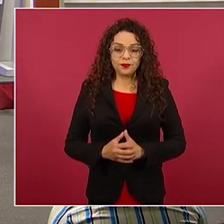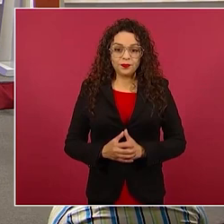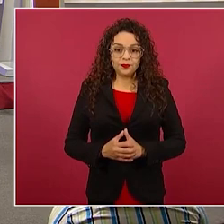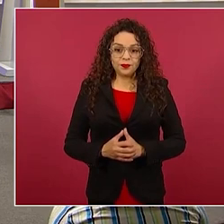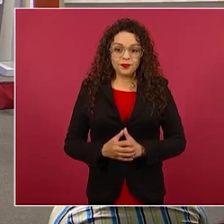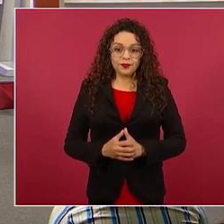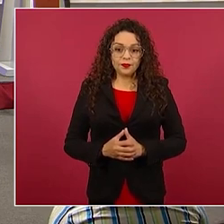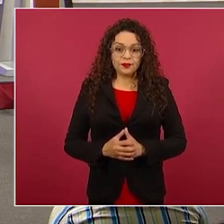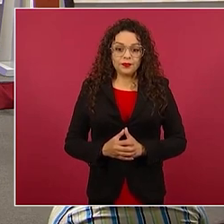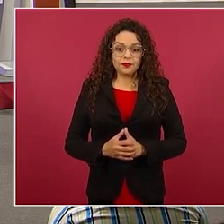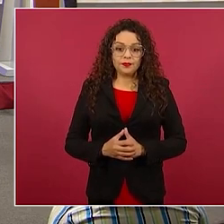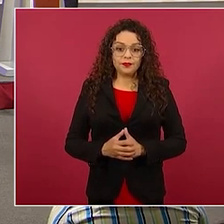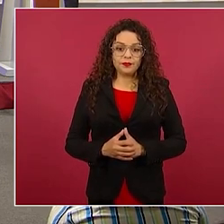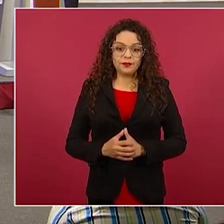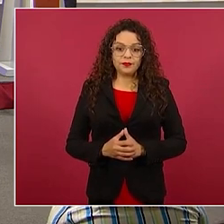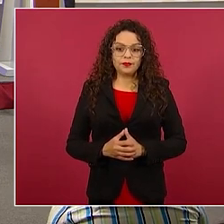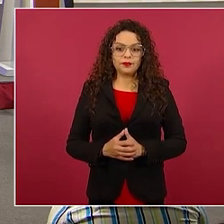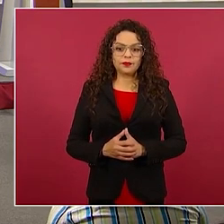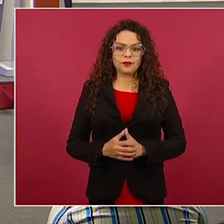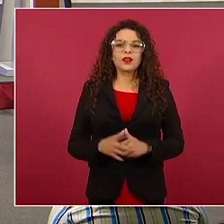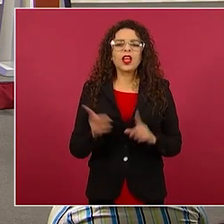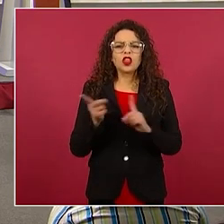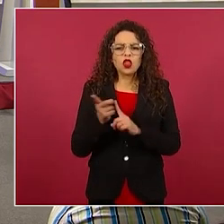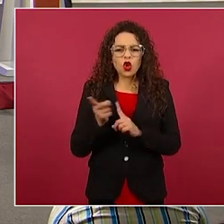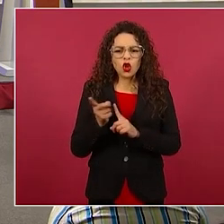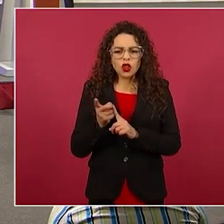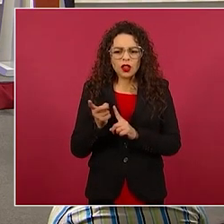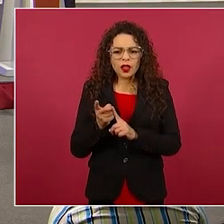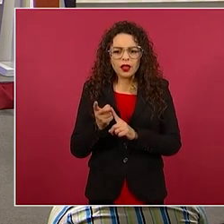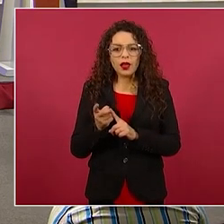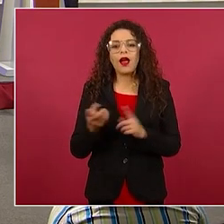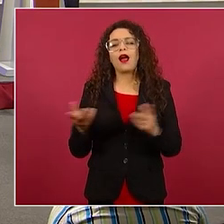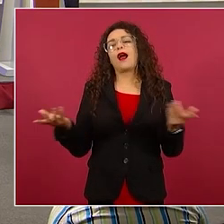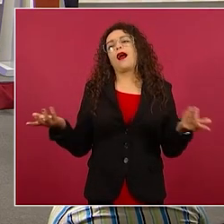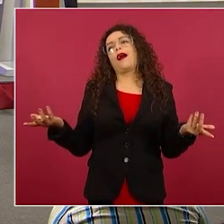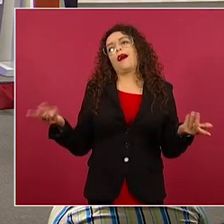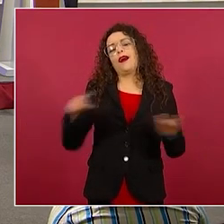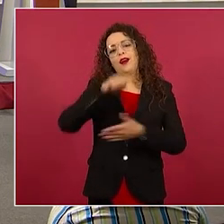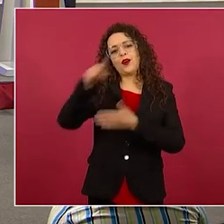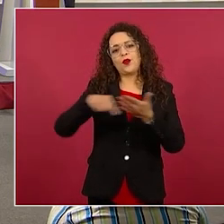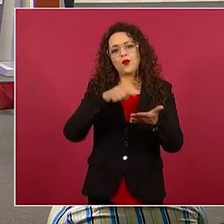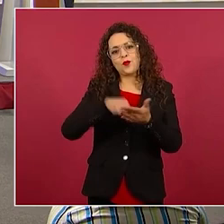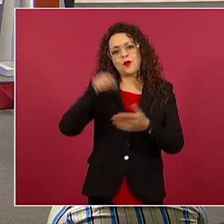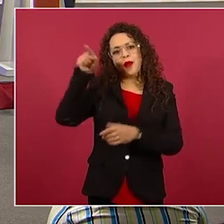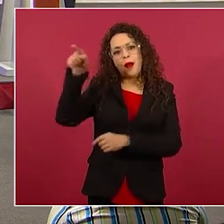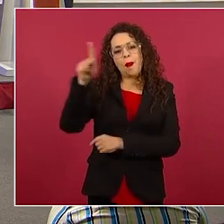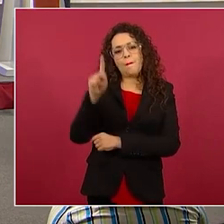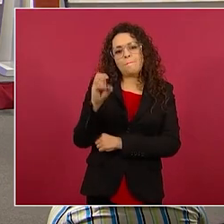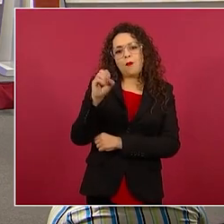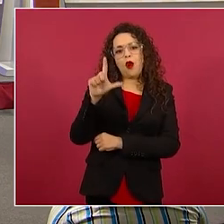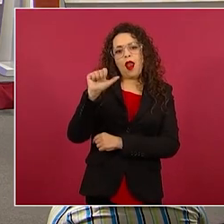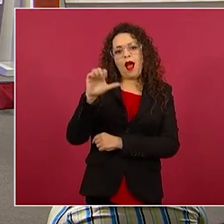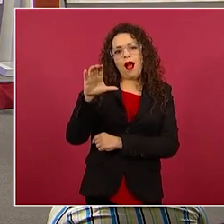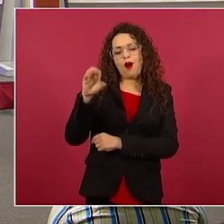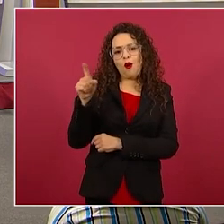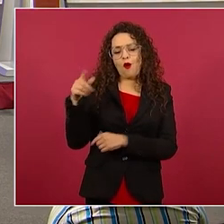¿En dónde está? Ah, no, pues en Polanco. ¿Saben cómo